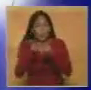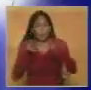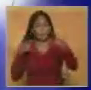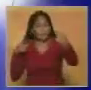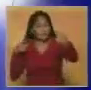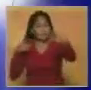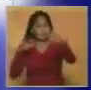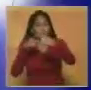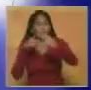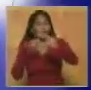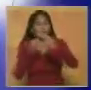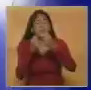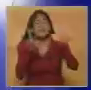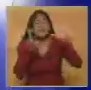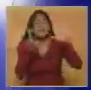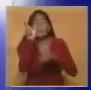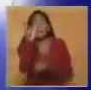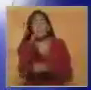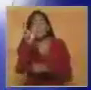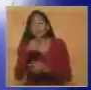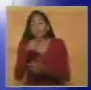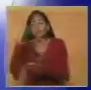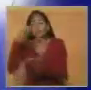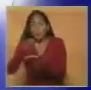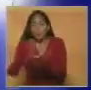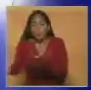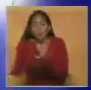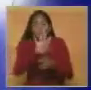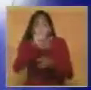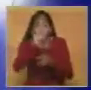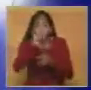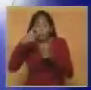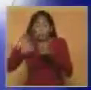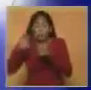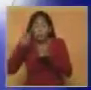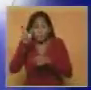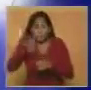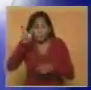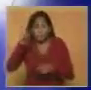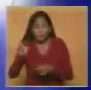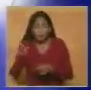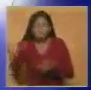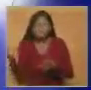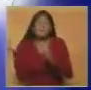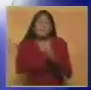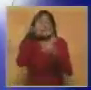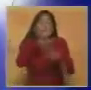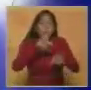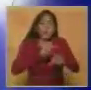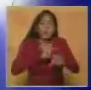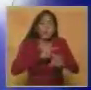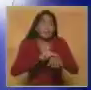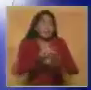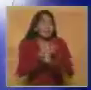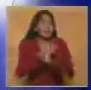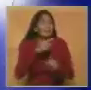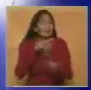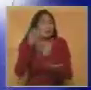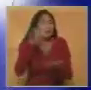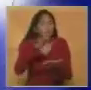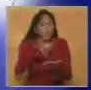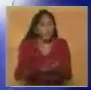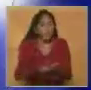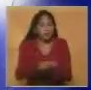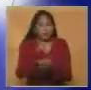fallecidos murieron en el siniestro, mientras que los otros cuatro perdieron la vida mientras eran atendidos en el CDI de El Guapo y en el